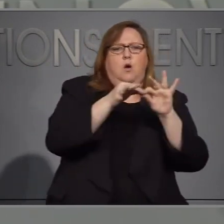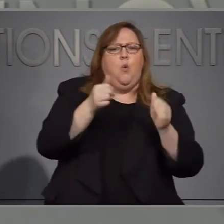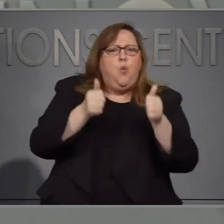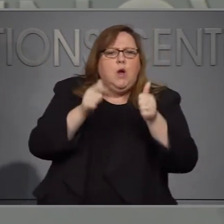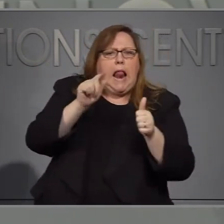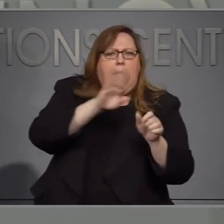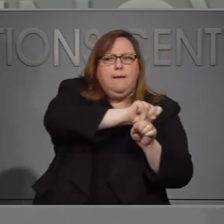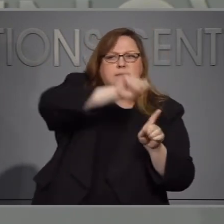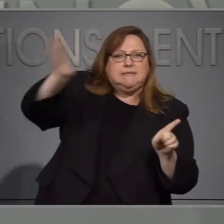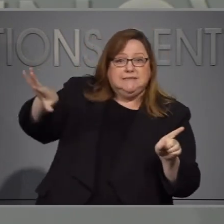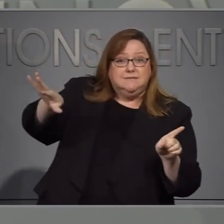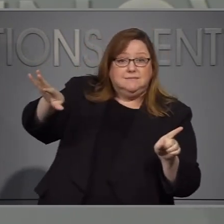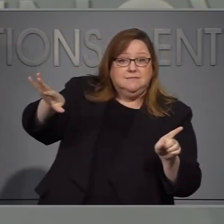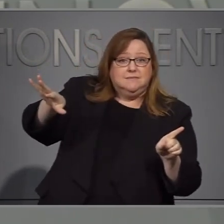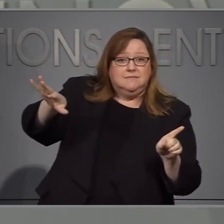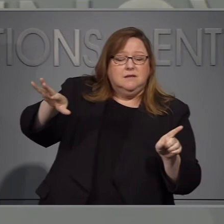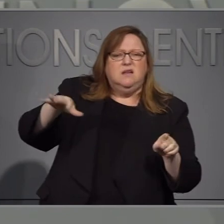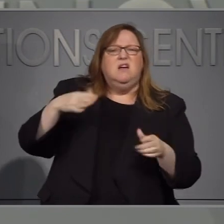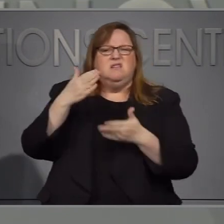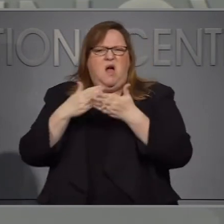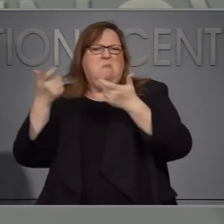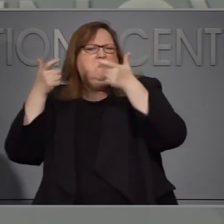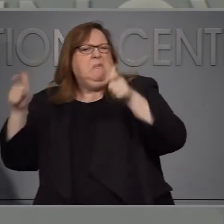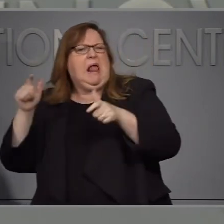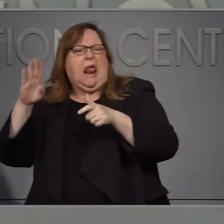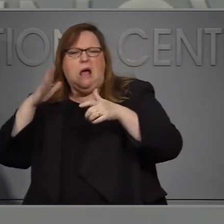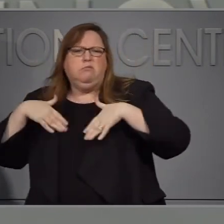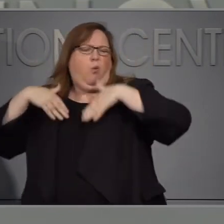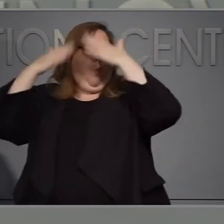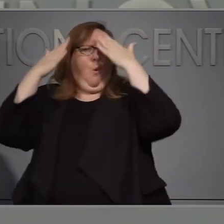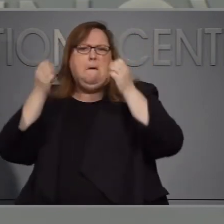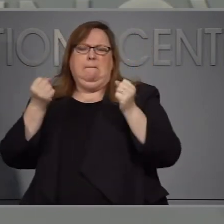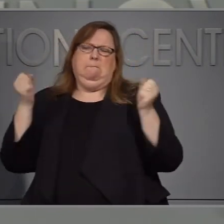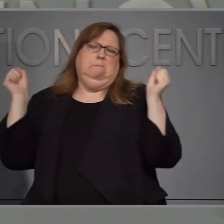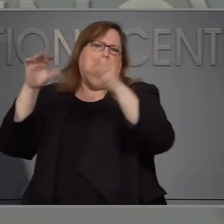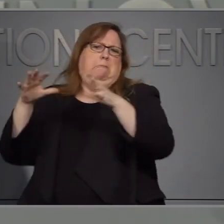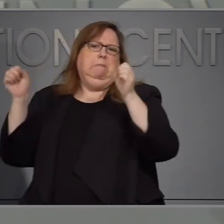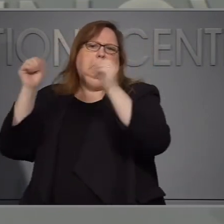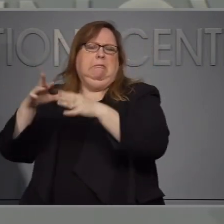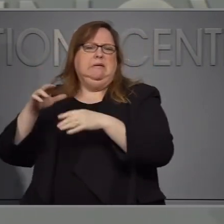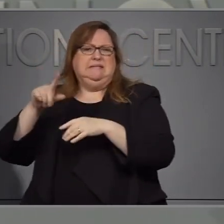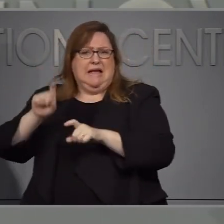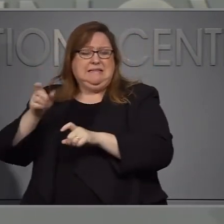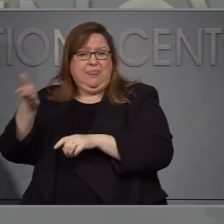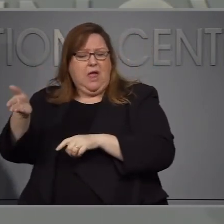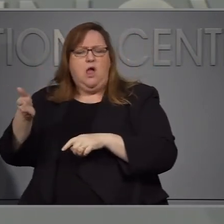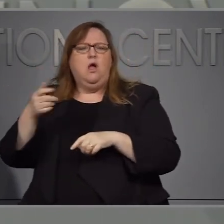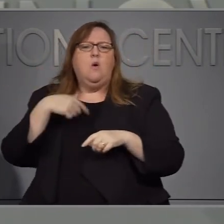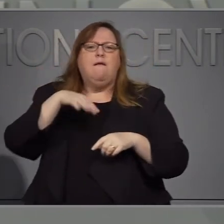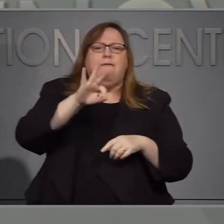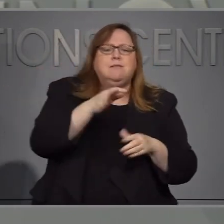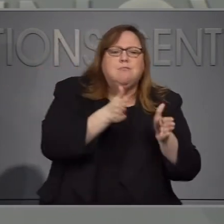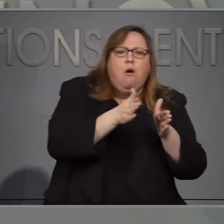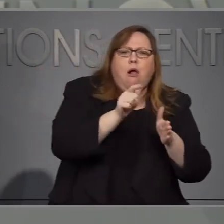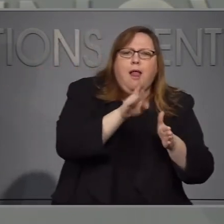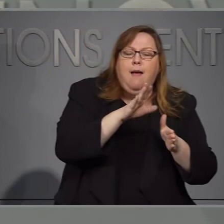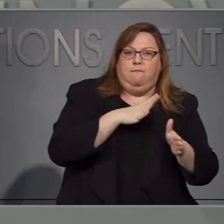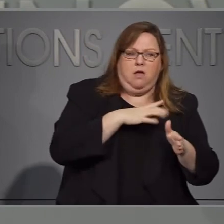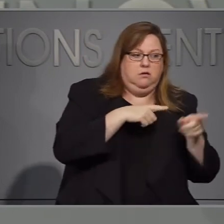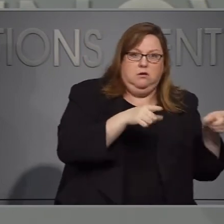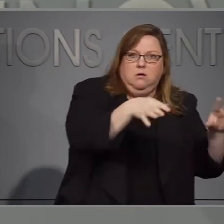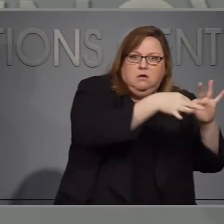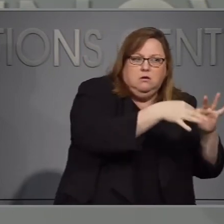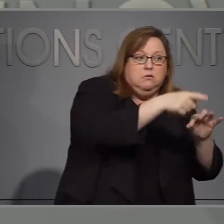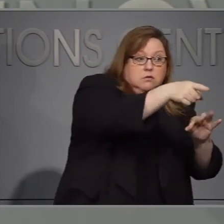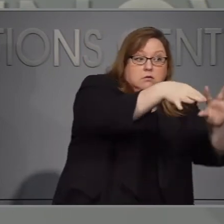laboratorios los grandes están completos pero hay unos laboratorios más pequeños y queremos es relacionar los con los